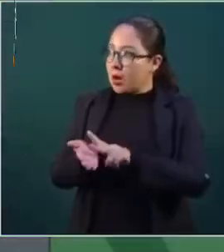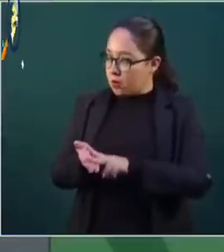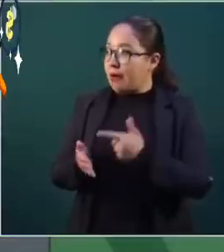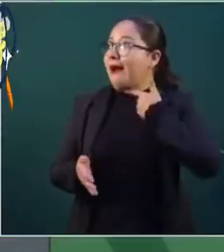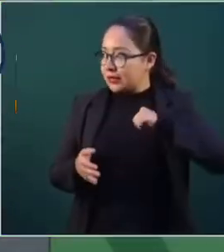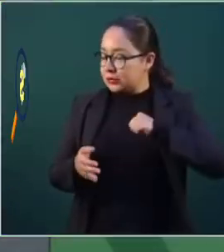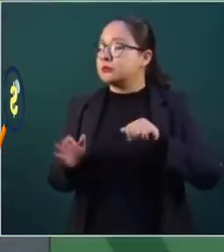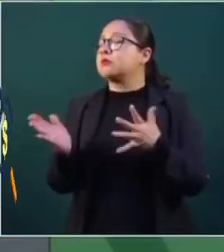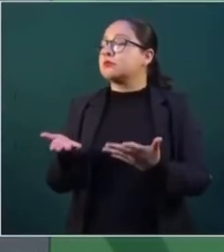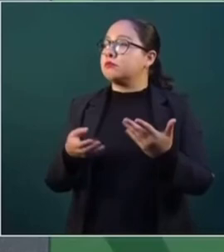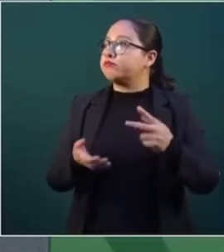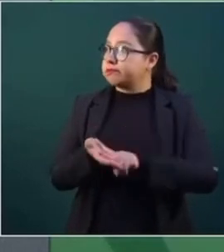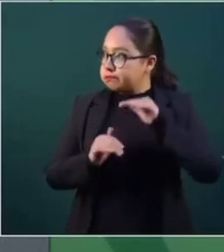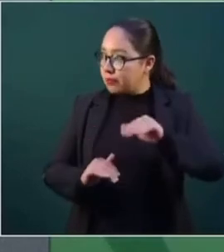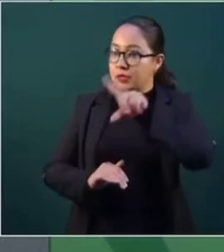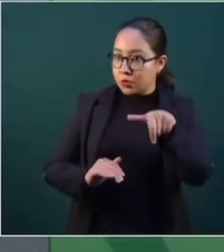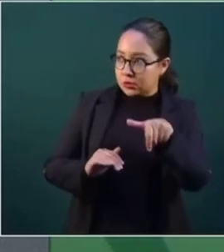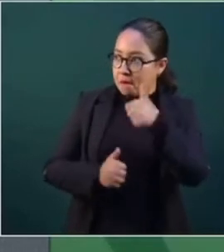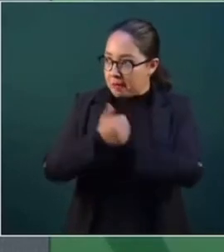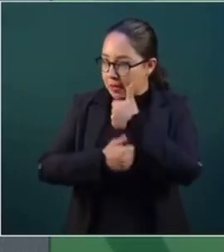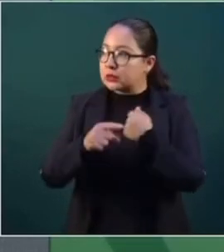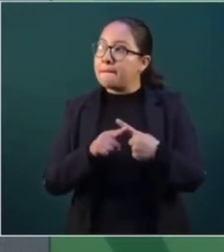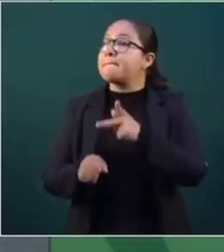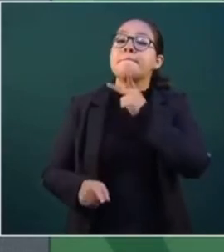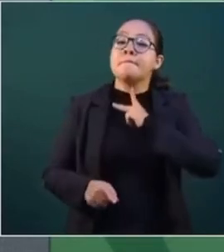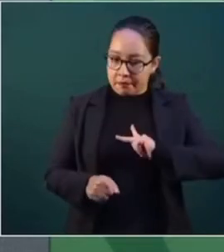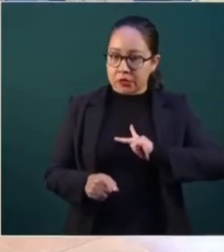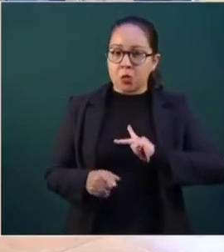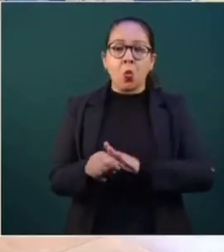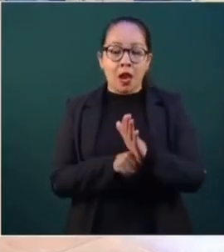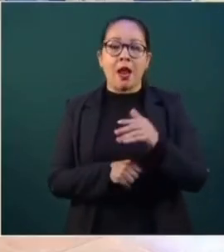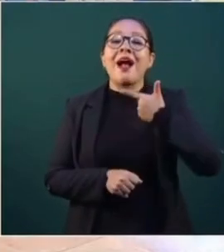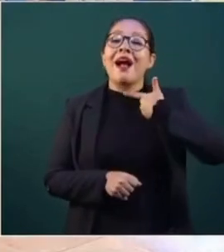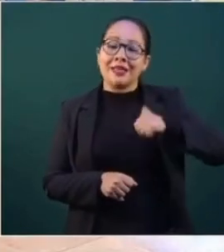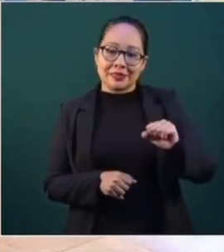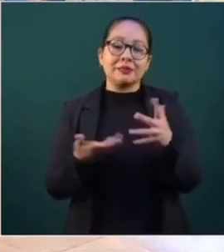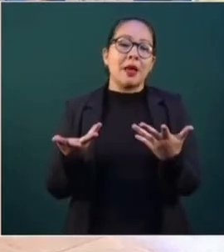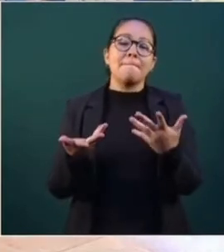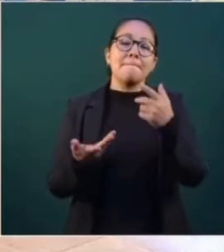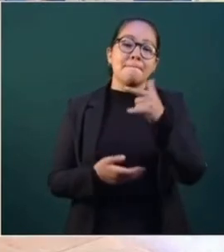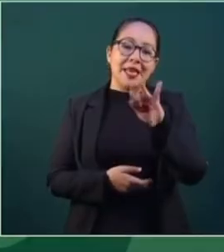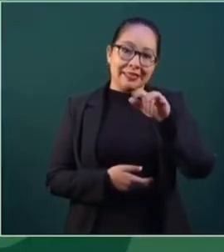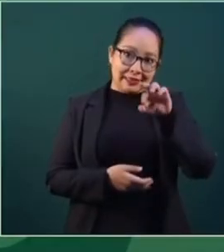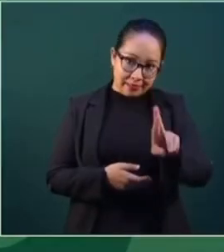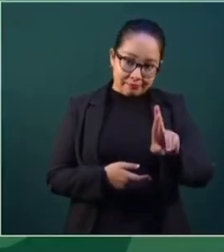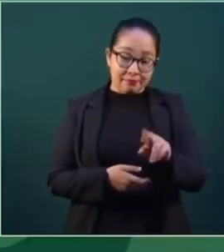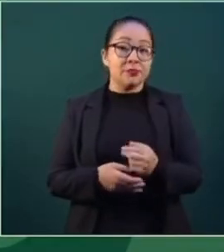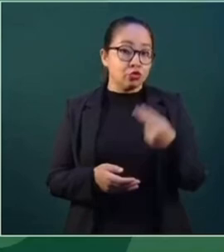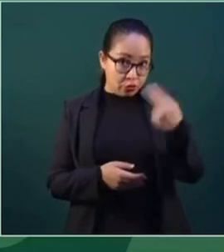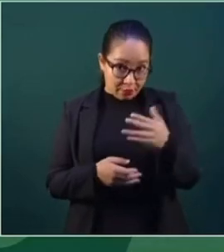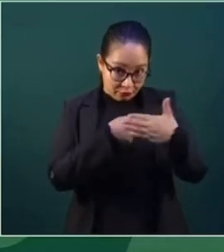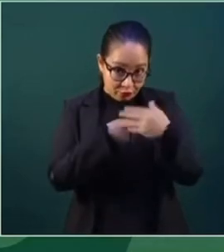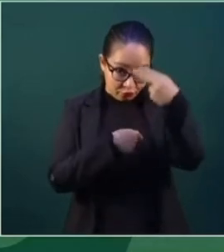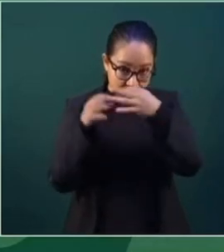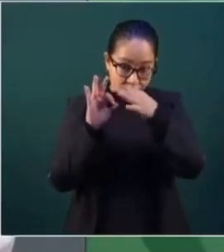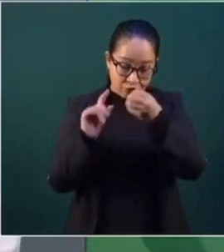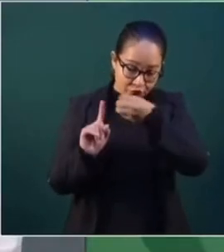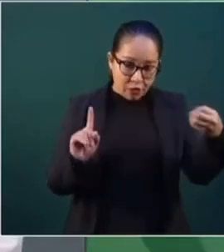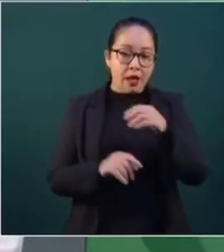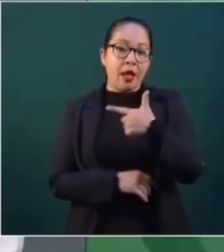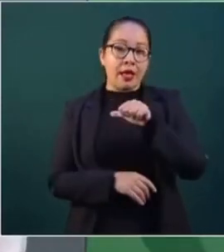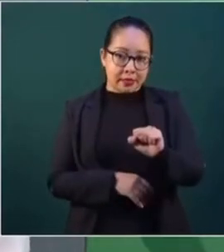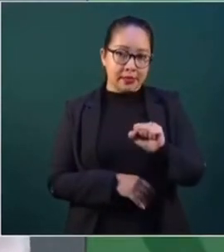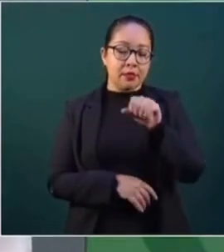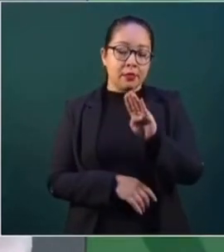Y luego va a entrar a la competencia Pemex con el gas bienestar. También aclaro, se va llamar así, gas bienestar, porque